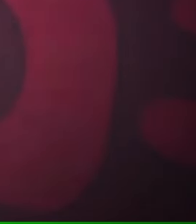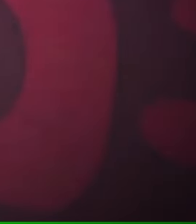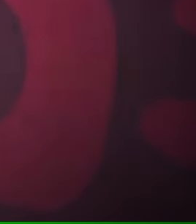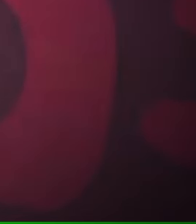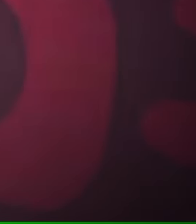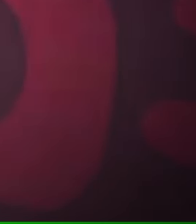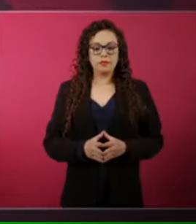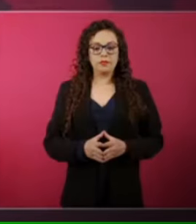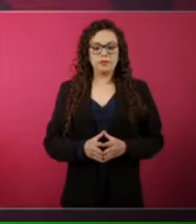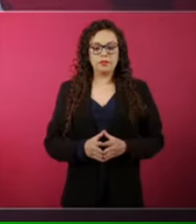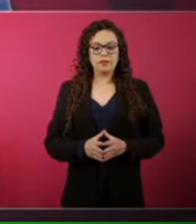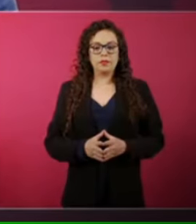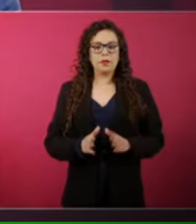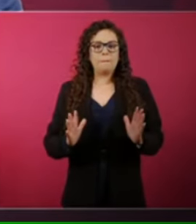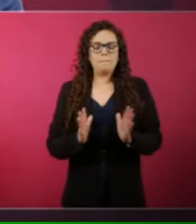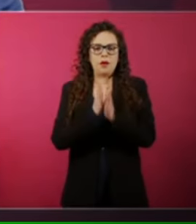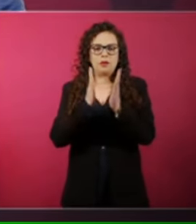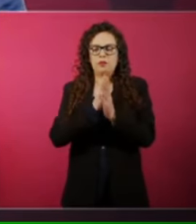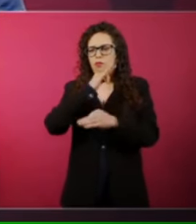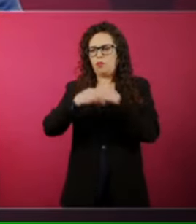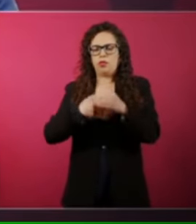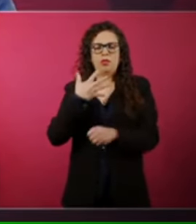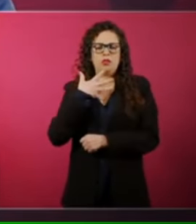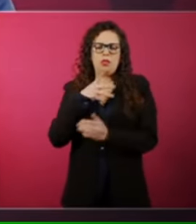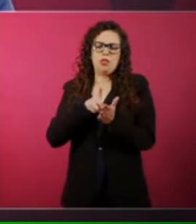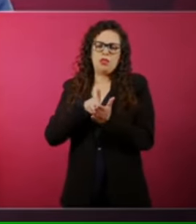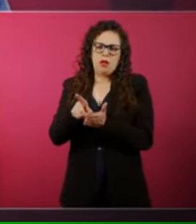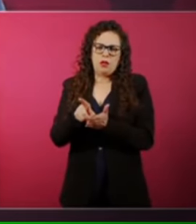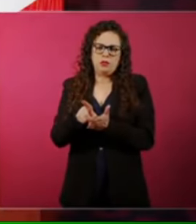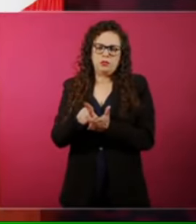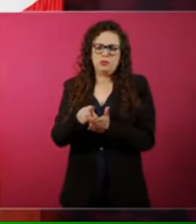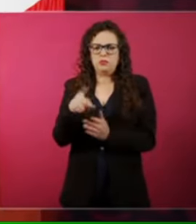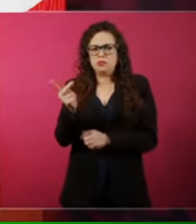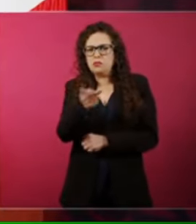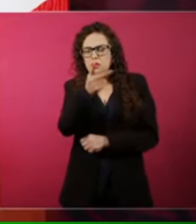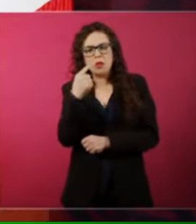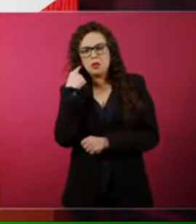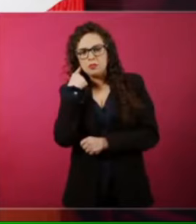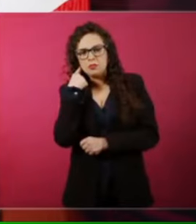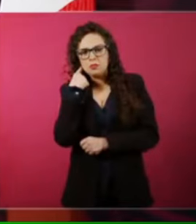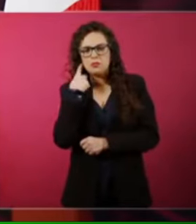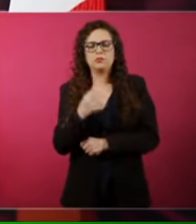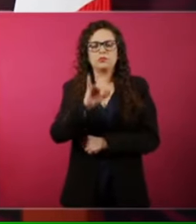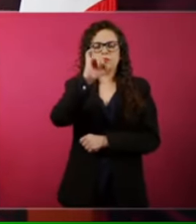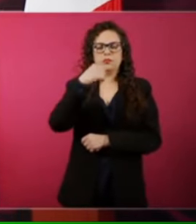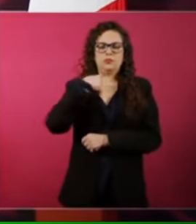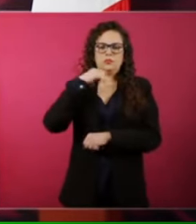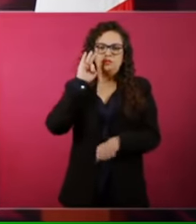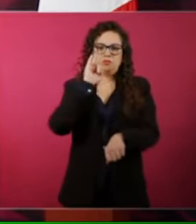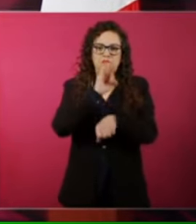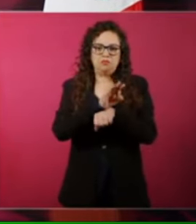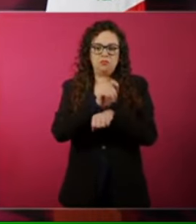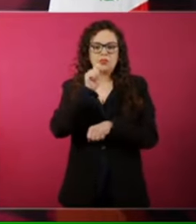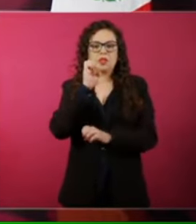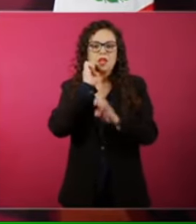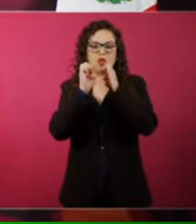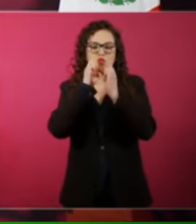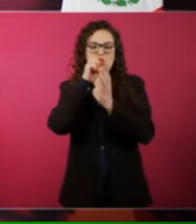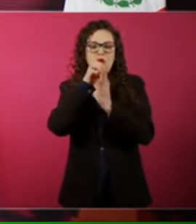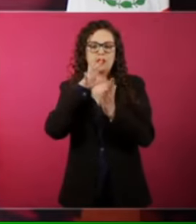Sí, siempre he estado a favor de las encuestas yo fui el promotor de las encuestas ayuda mucho